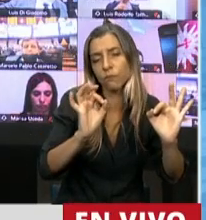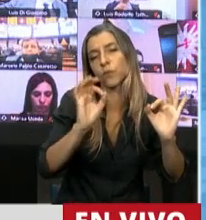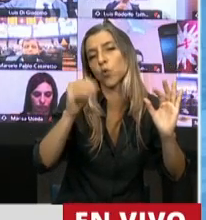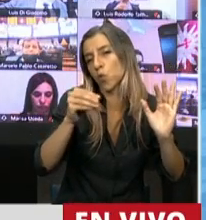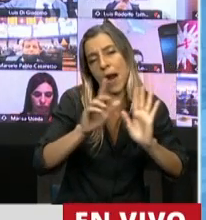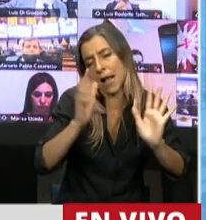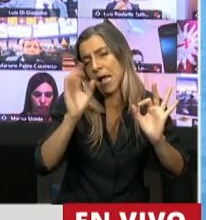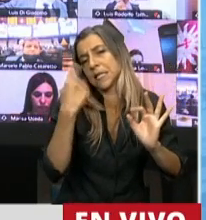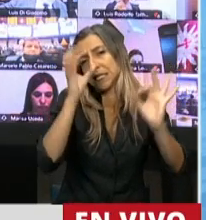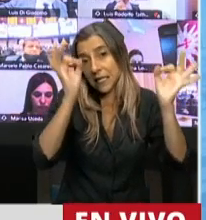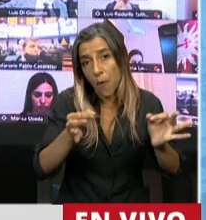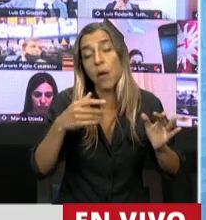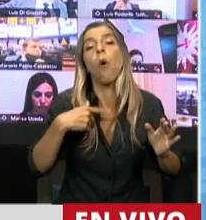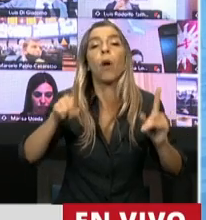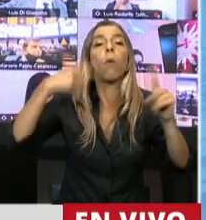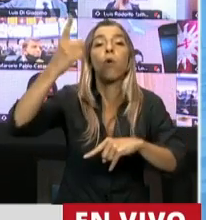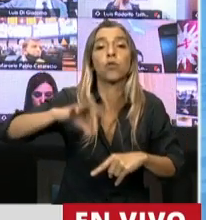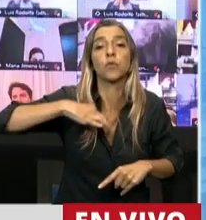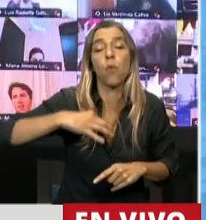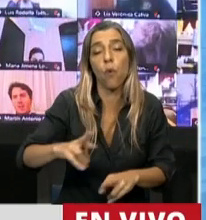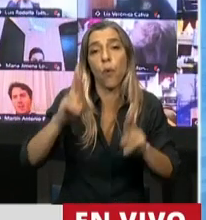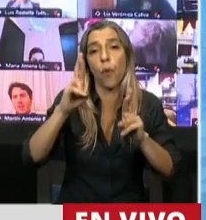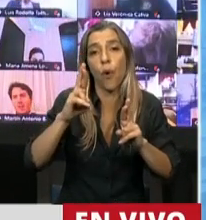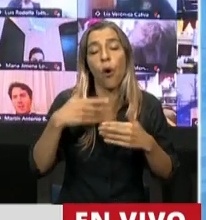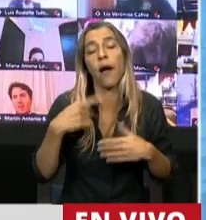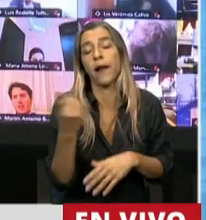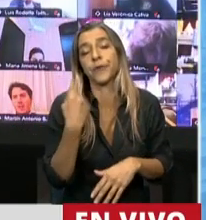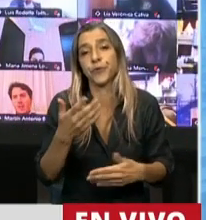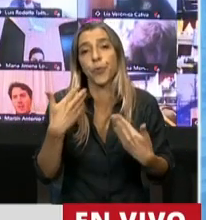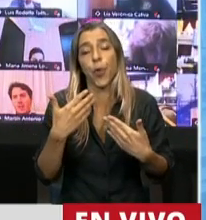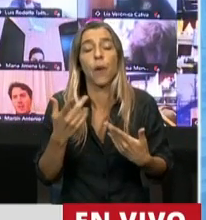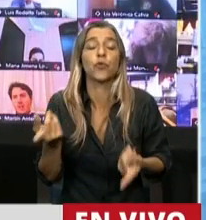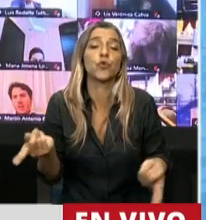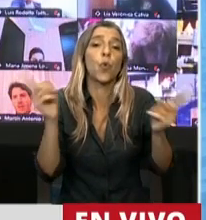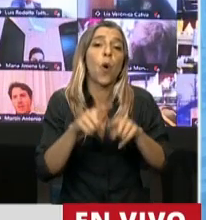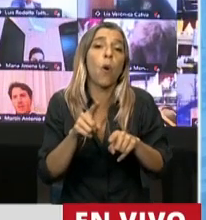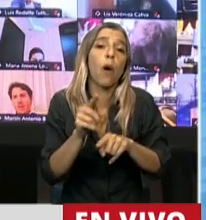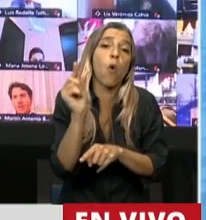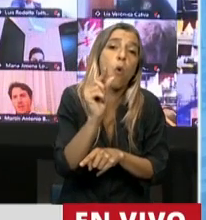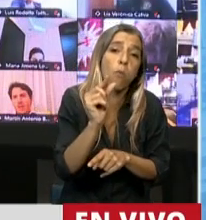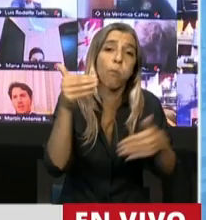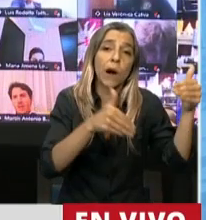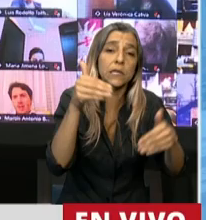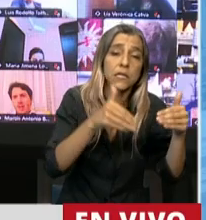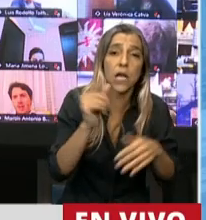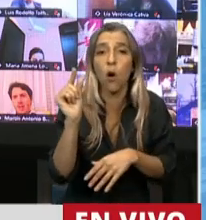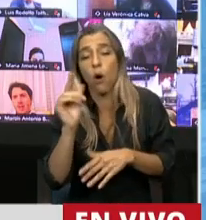posiblemente tengamos una modalidad mixta, ¿no?, virtual y presencial.